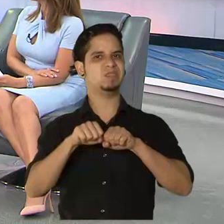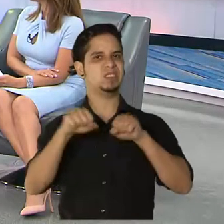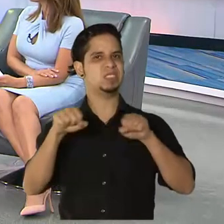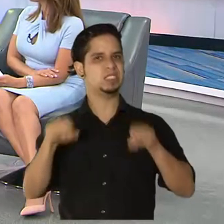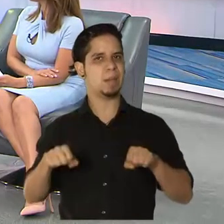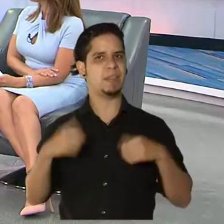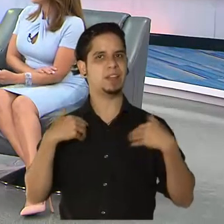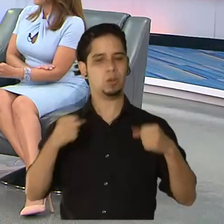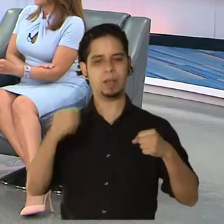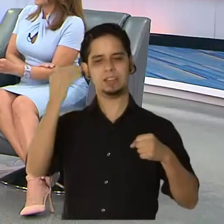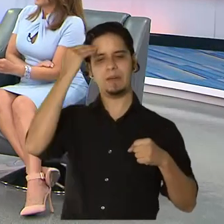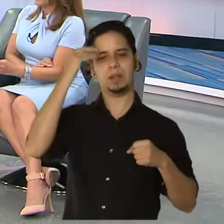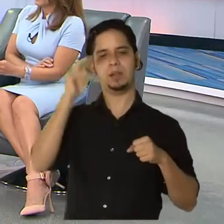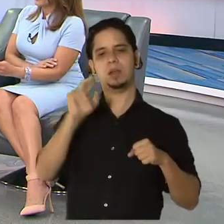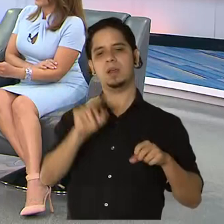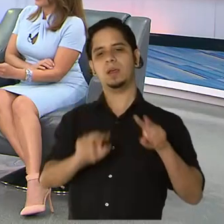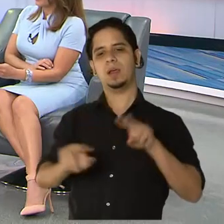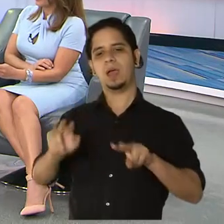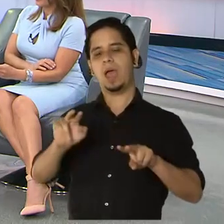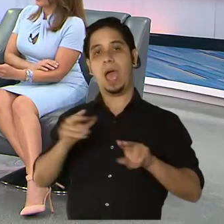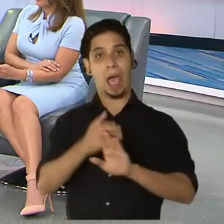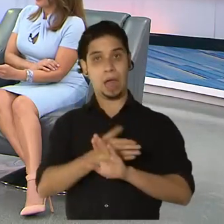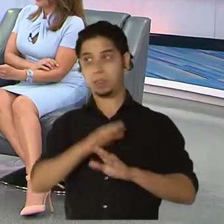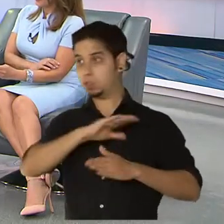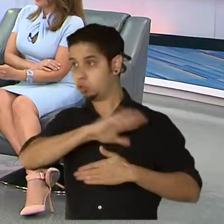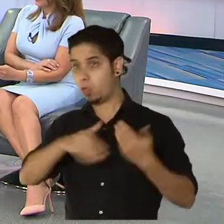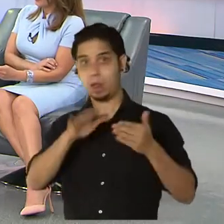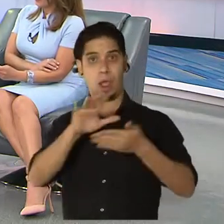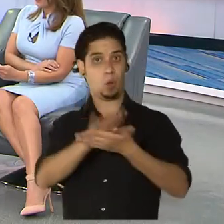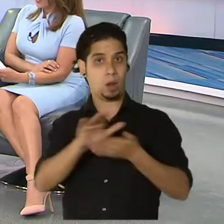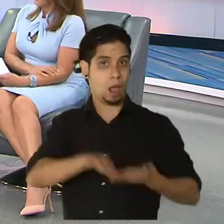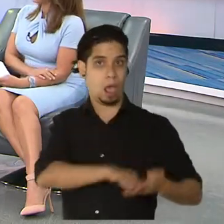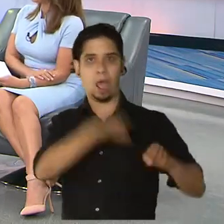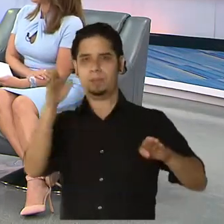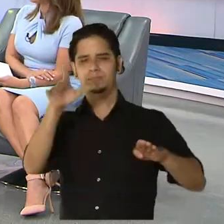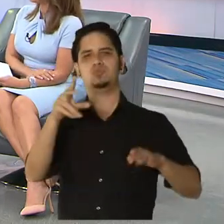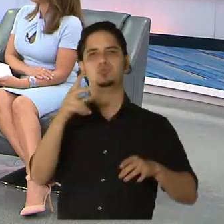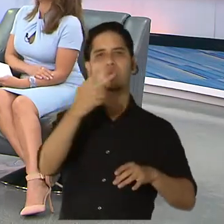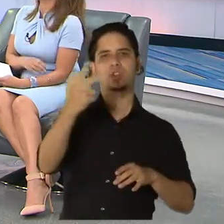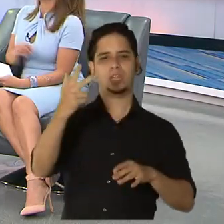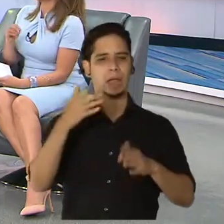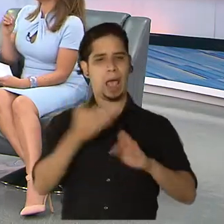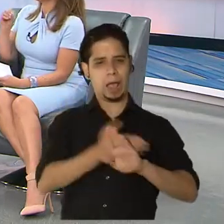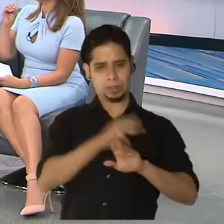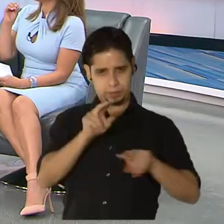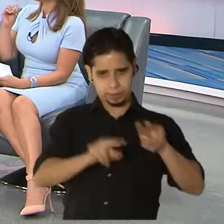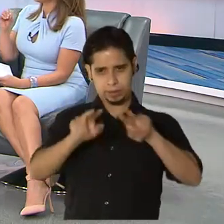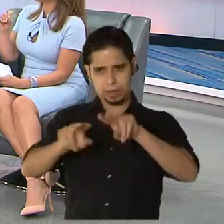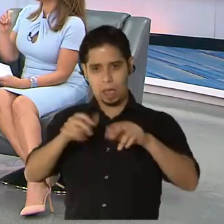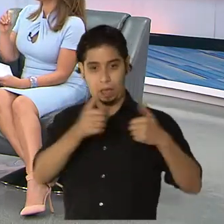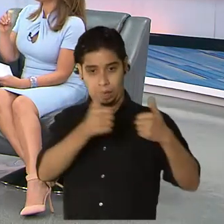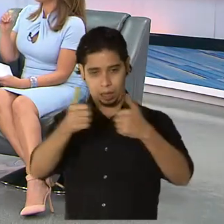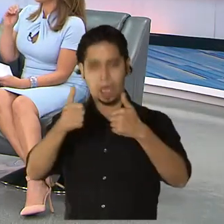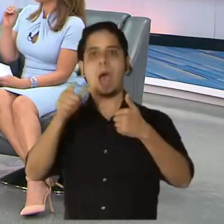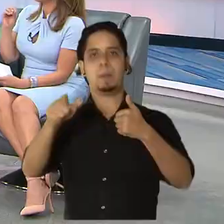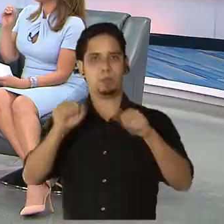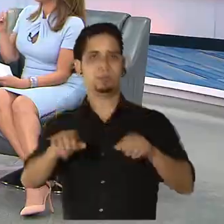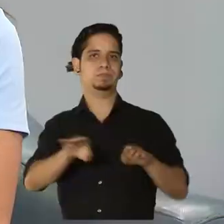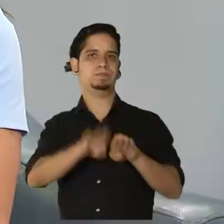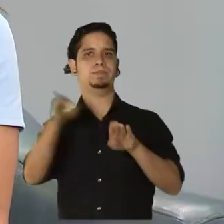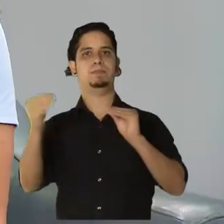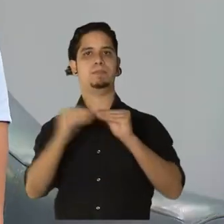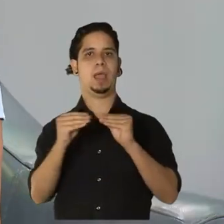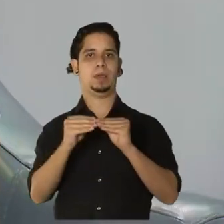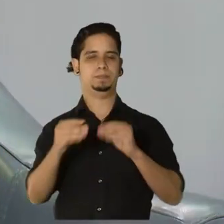antes de abrir todas las escuelas o el sistema de educación. ¿Qué reto todavía enfrentamos para